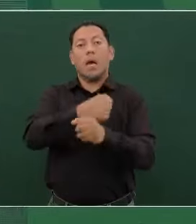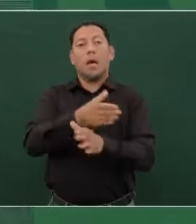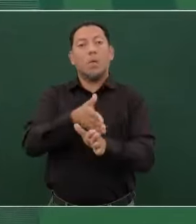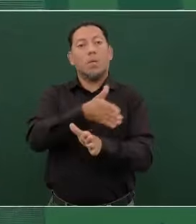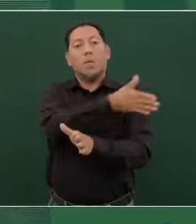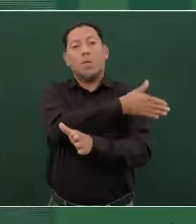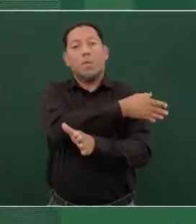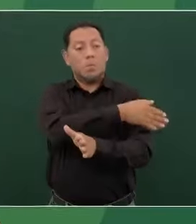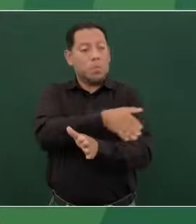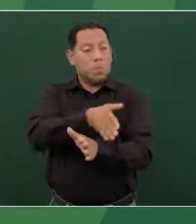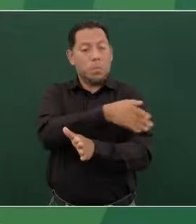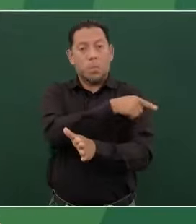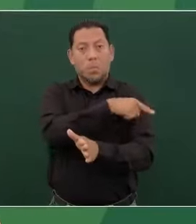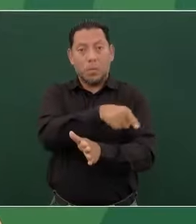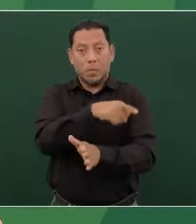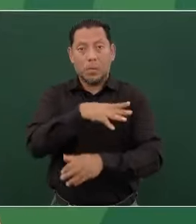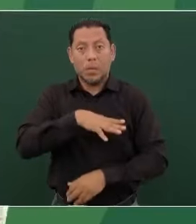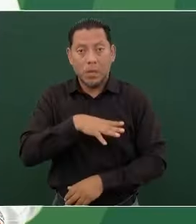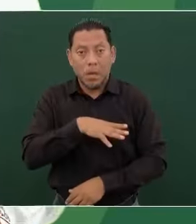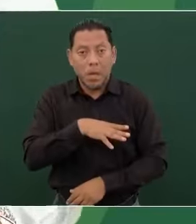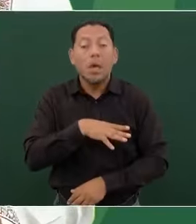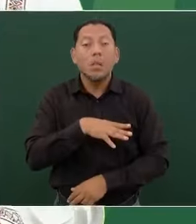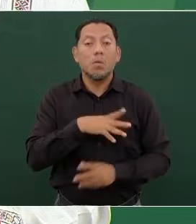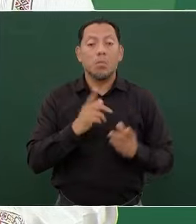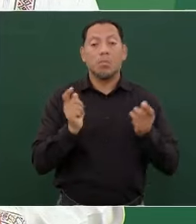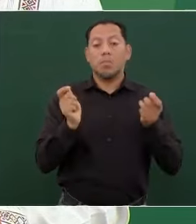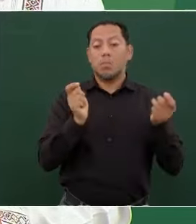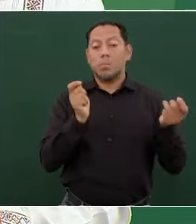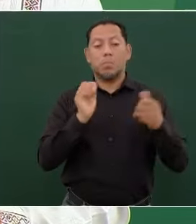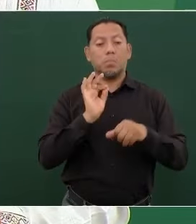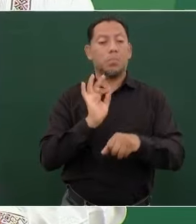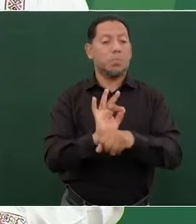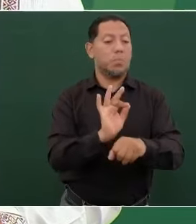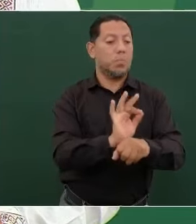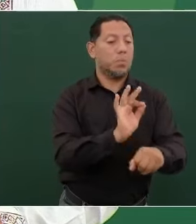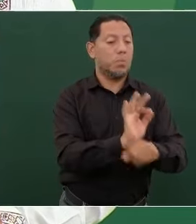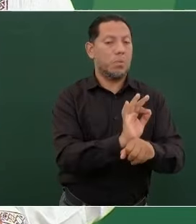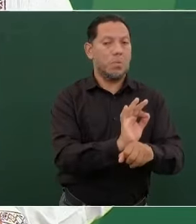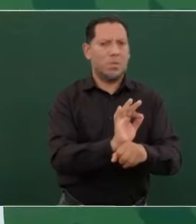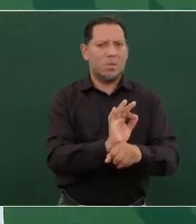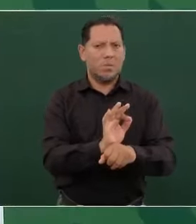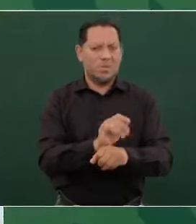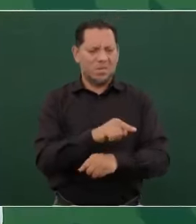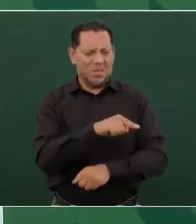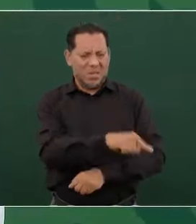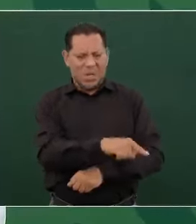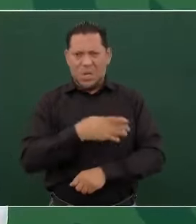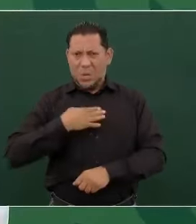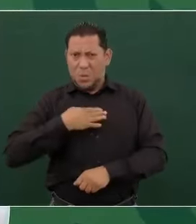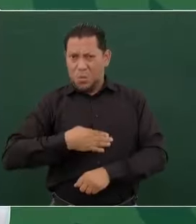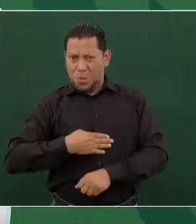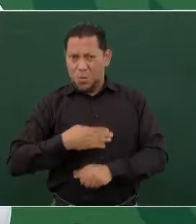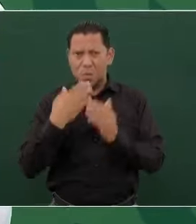de unos cuantos con fachada de democracia,